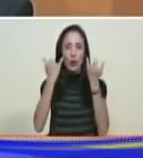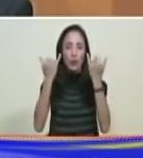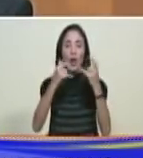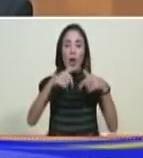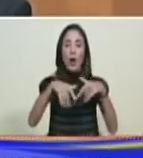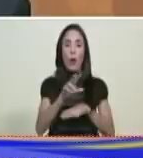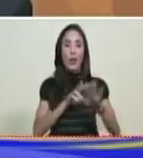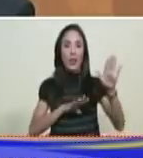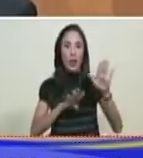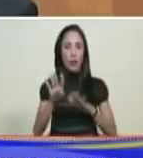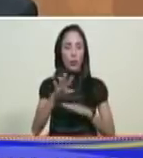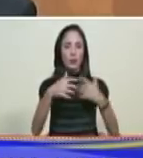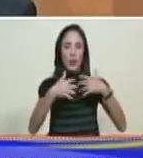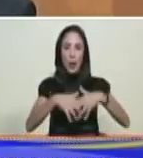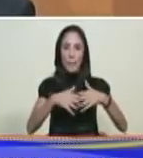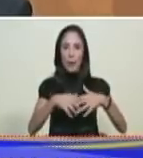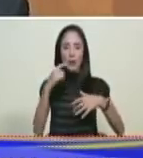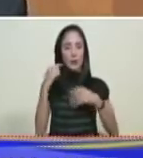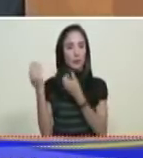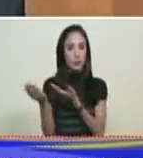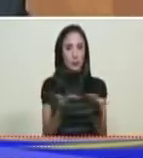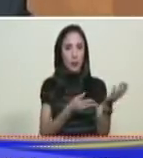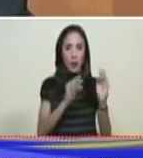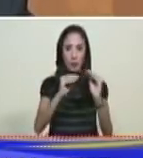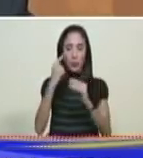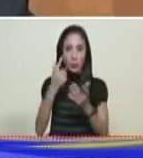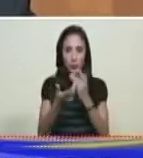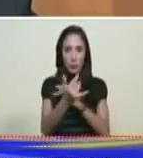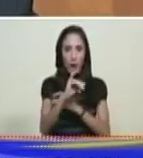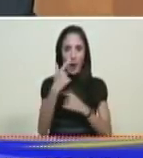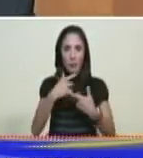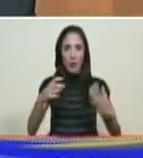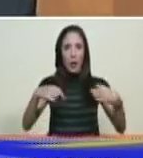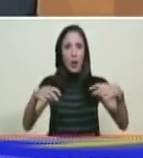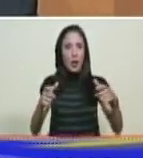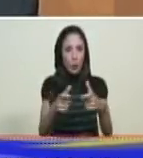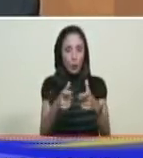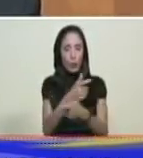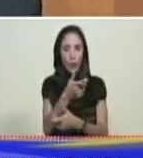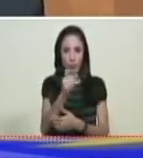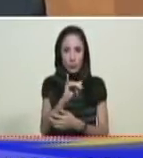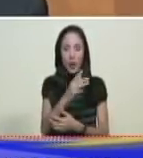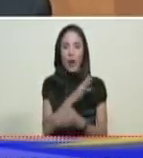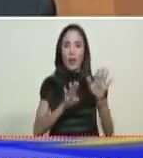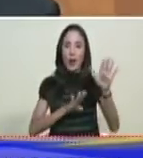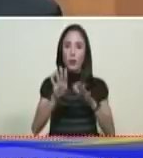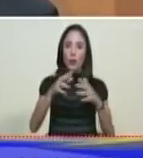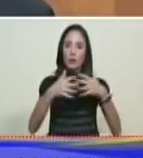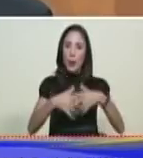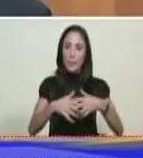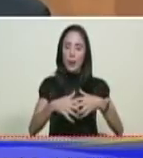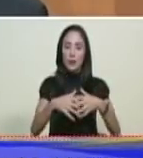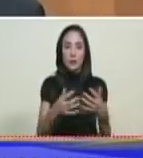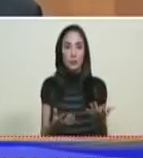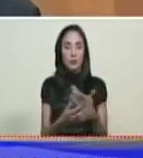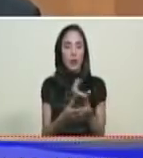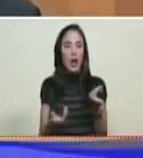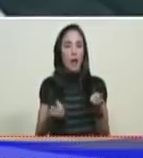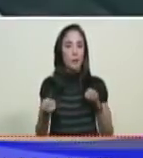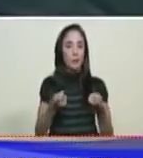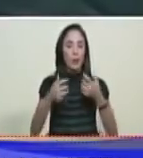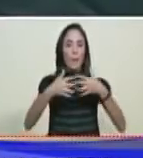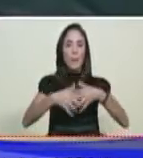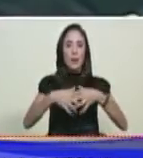empresas en una primera fase. 14 empresas donde PDVSA mantiene el control de los